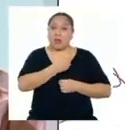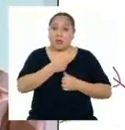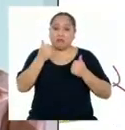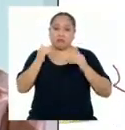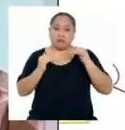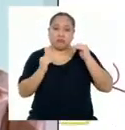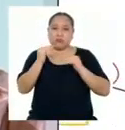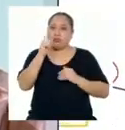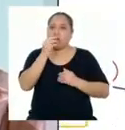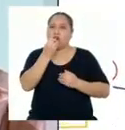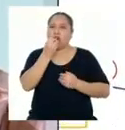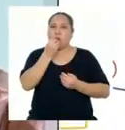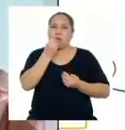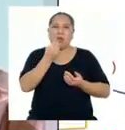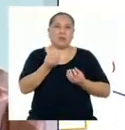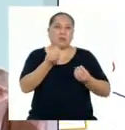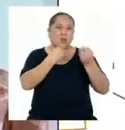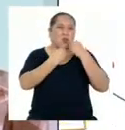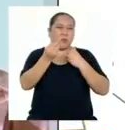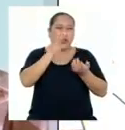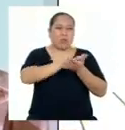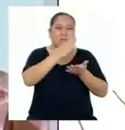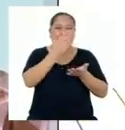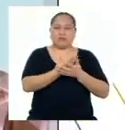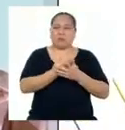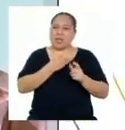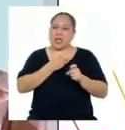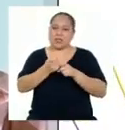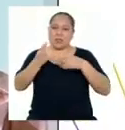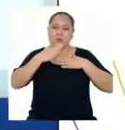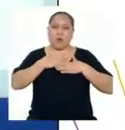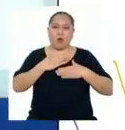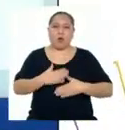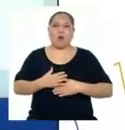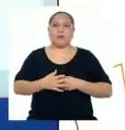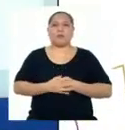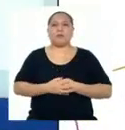comer comida chatarras, porque eso nos afecta al cuerpo humano.